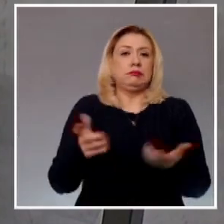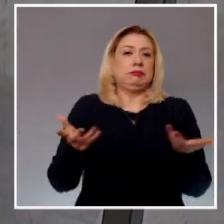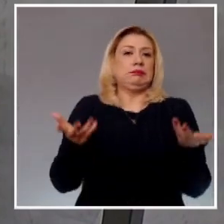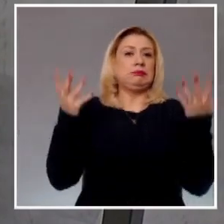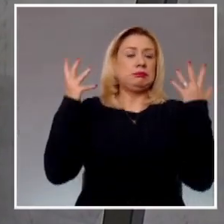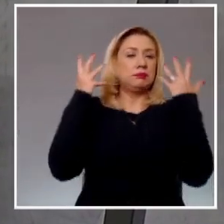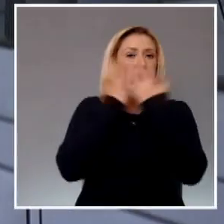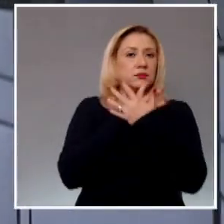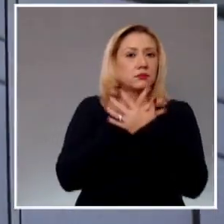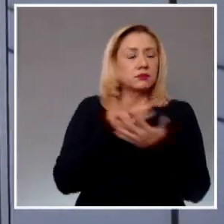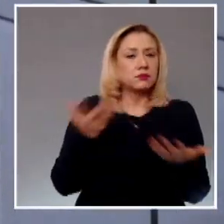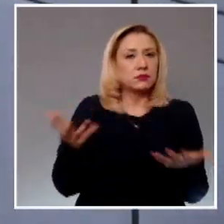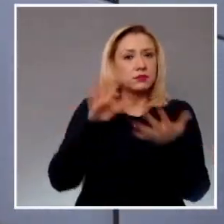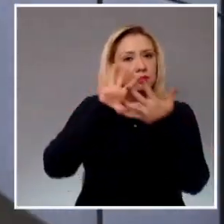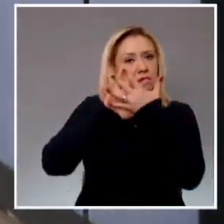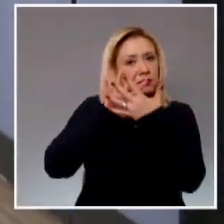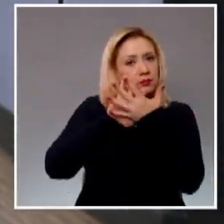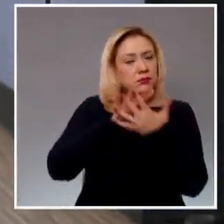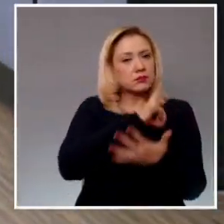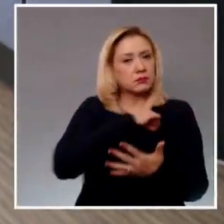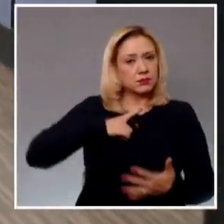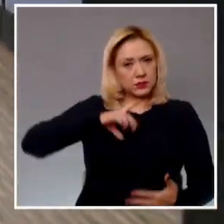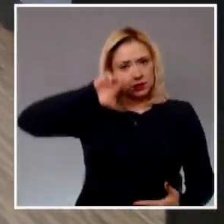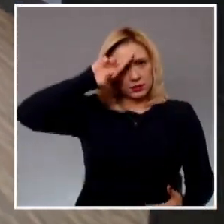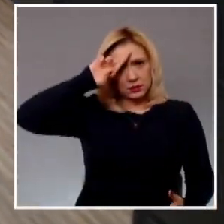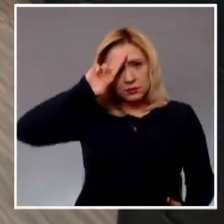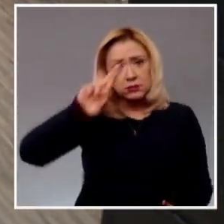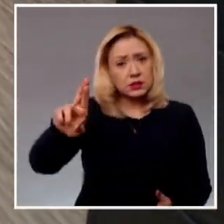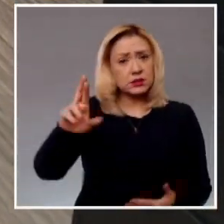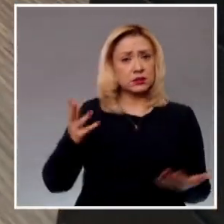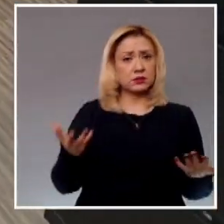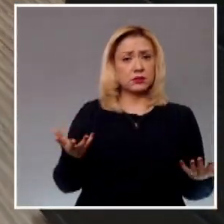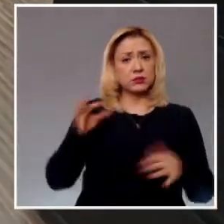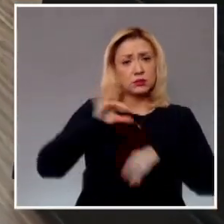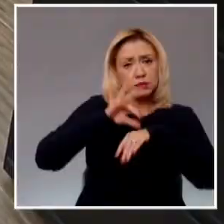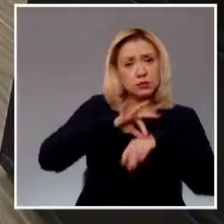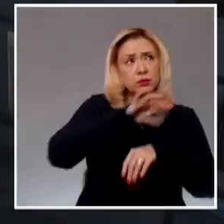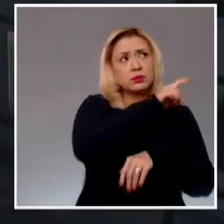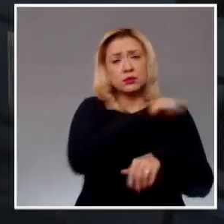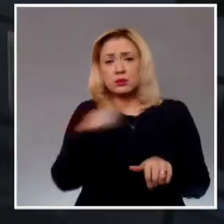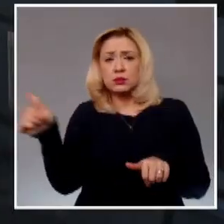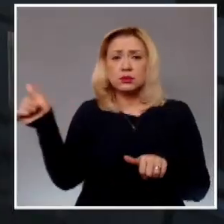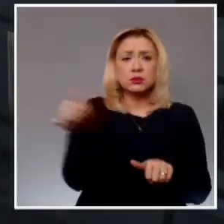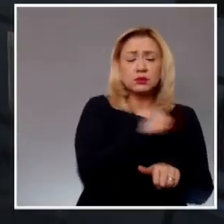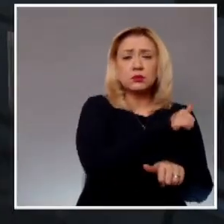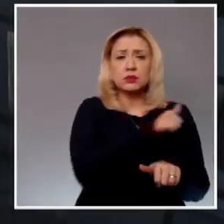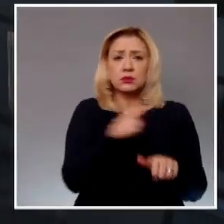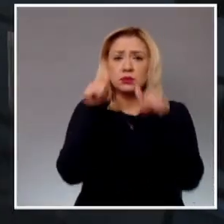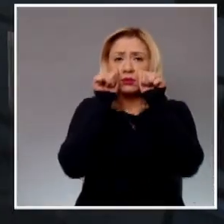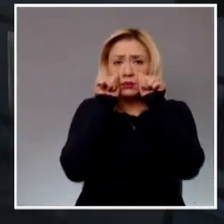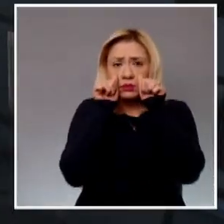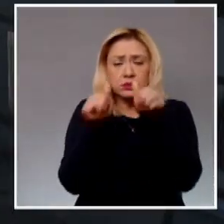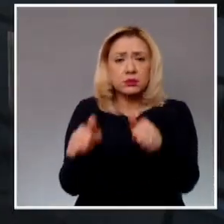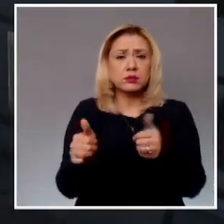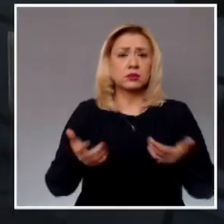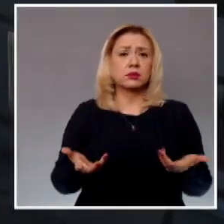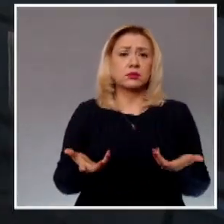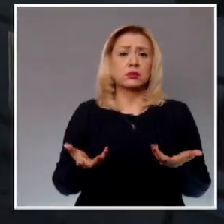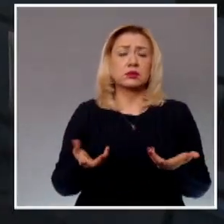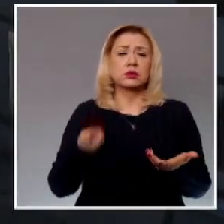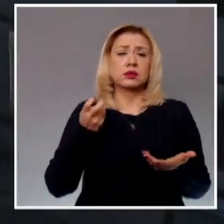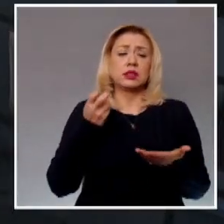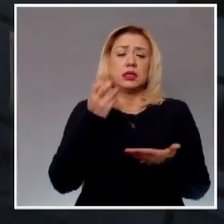constituyen actos tormentosos o torturantes prohibidos por el artículo 22 constitucional